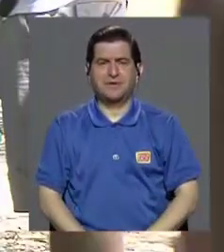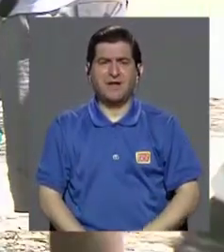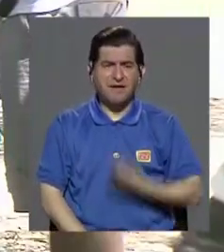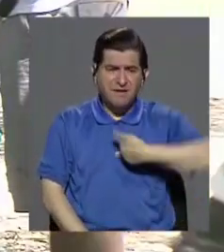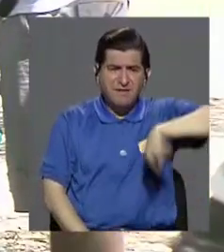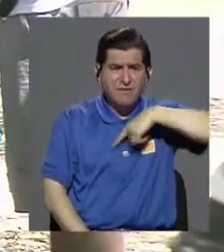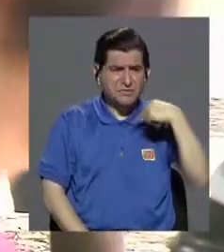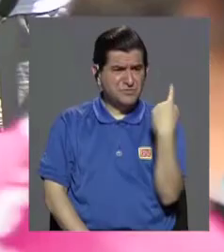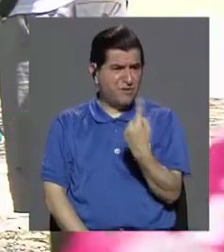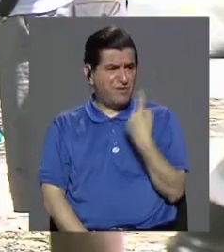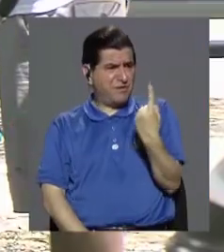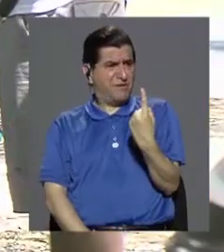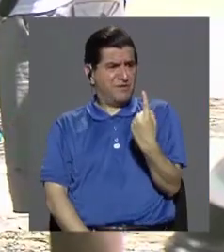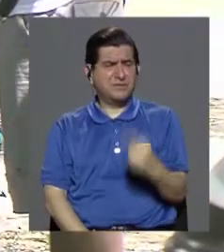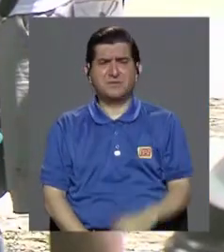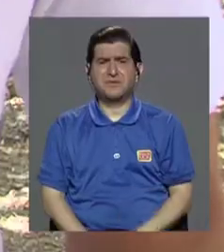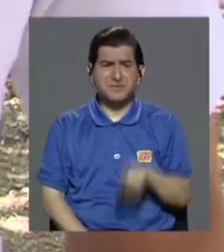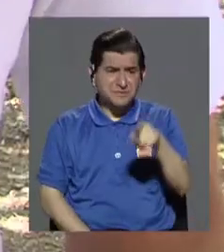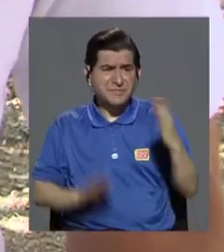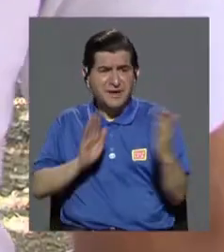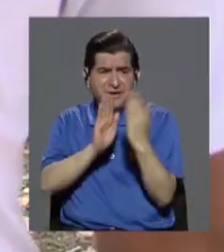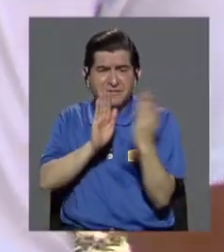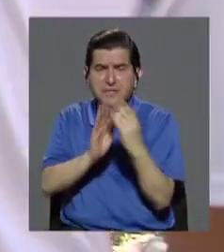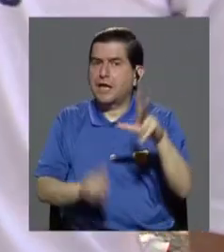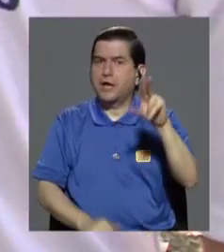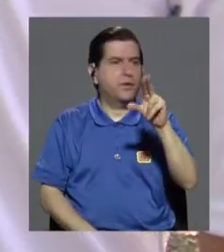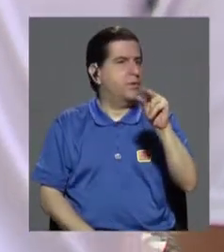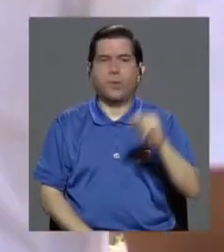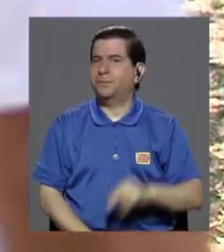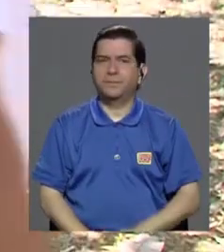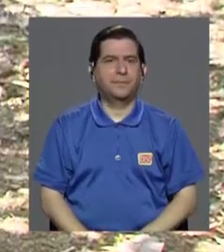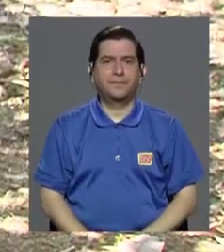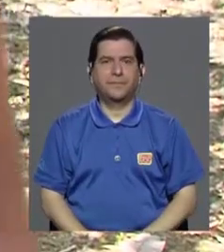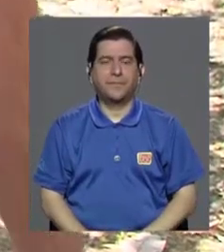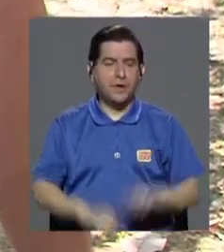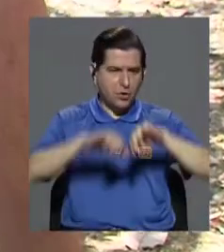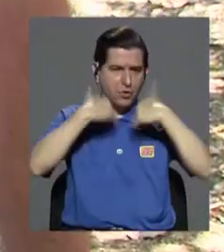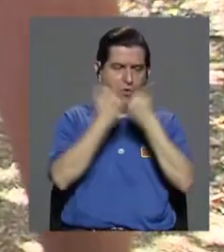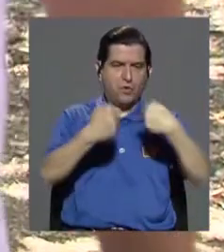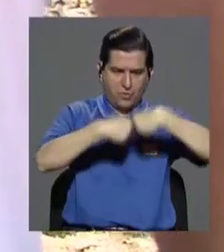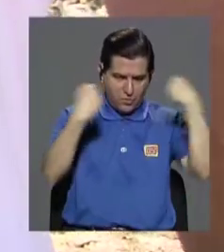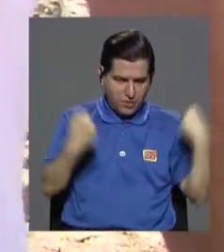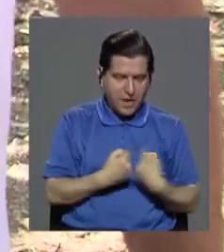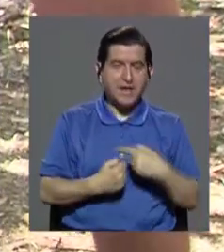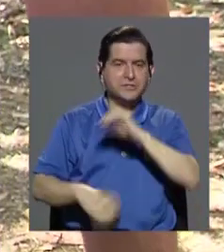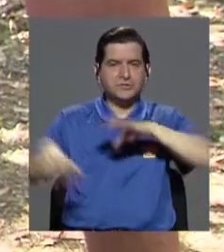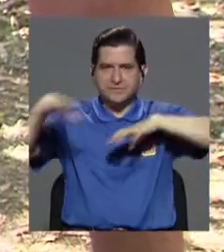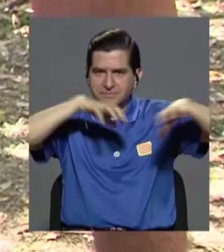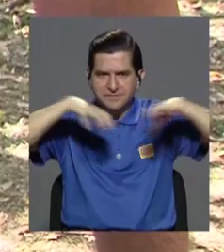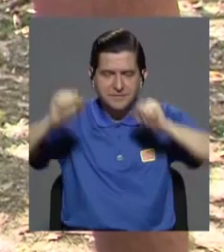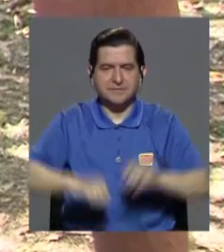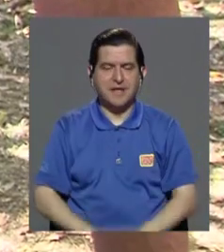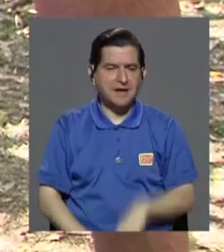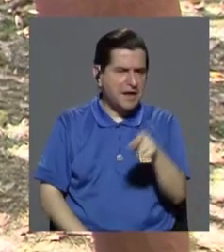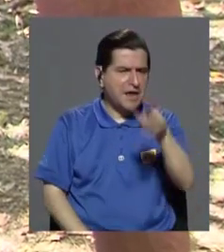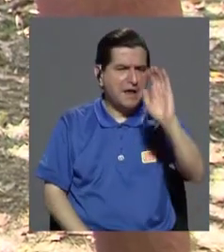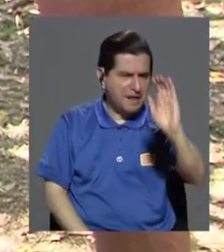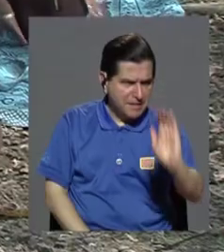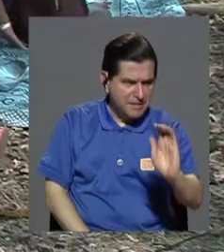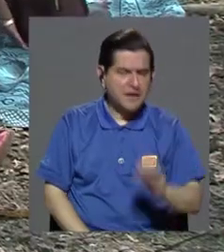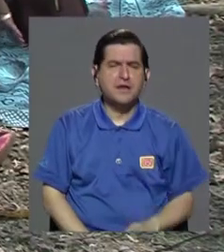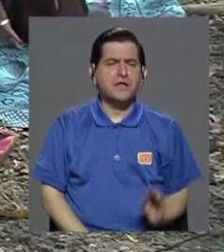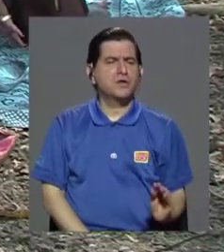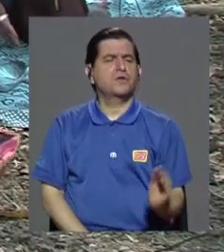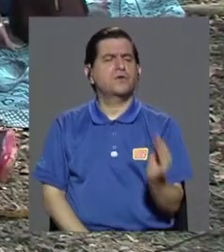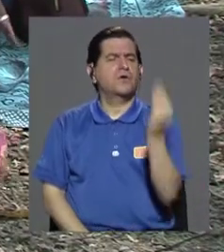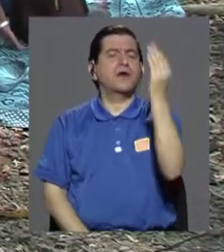más bien con azocardio, con estas actividades. Él que está pequeño, él va a crecer sabiendo que tiene muchos niños igual